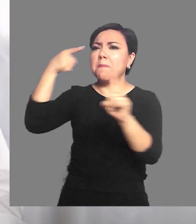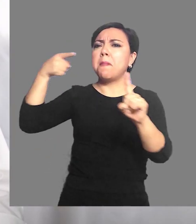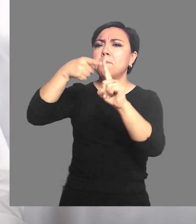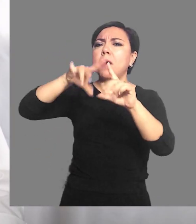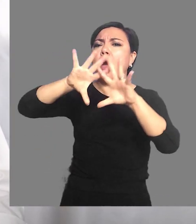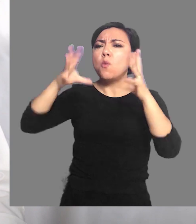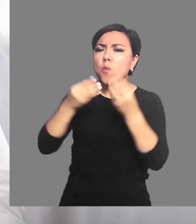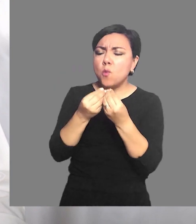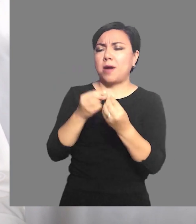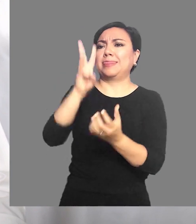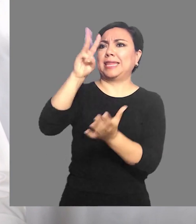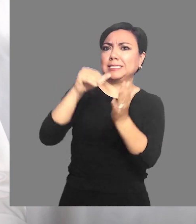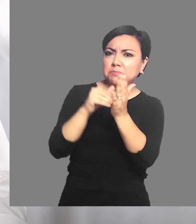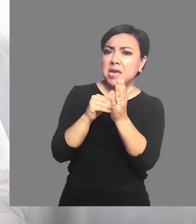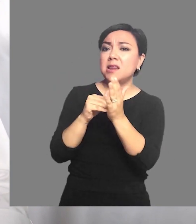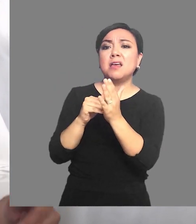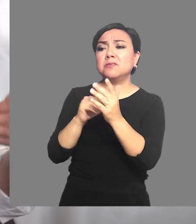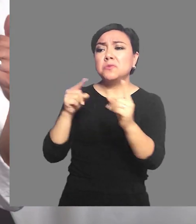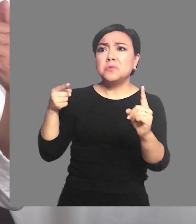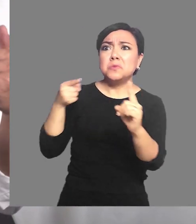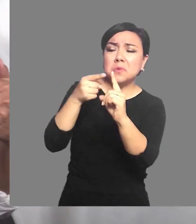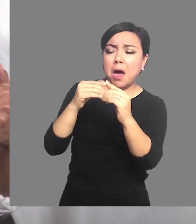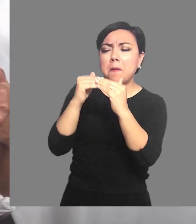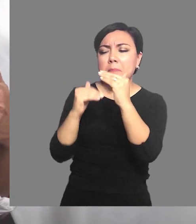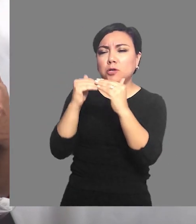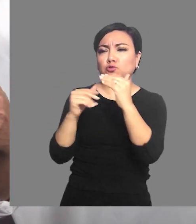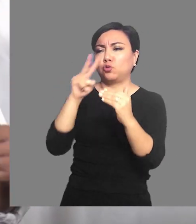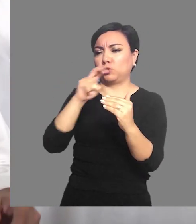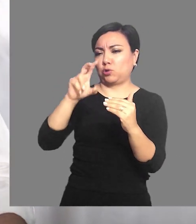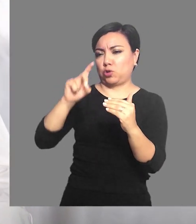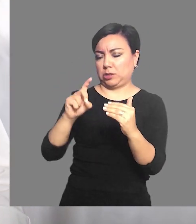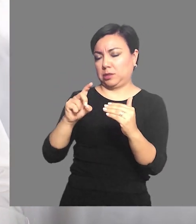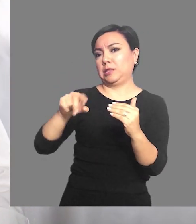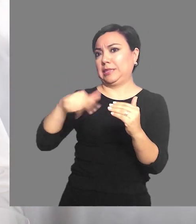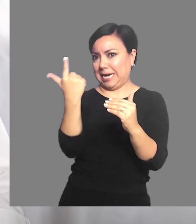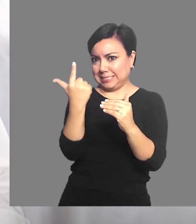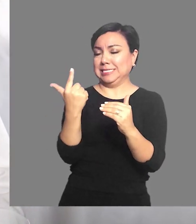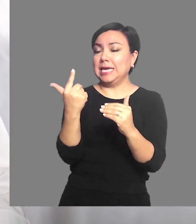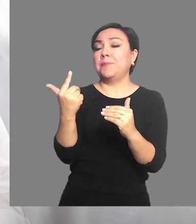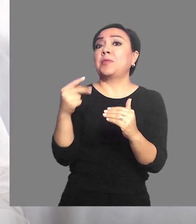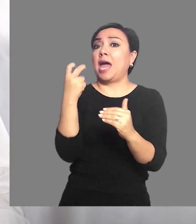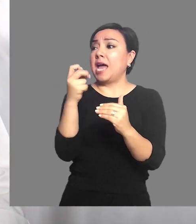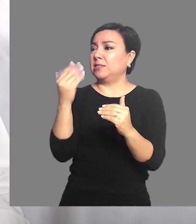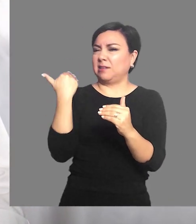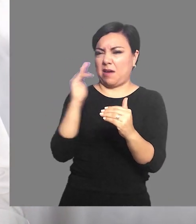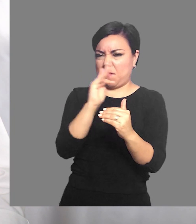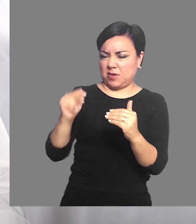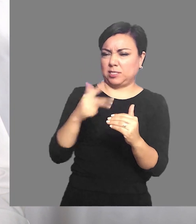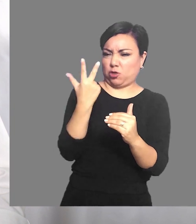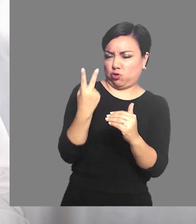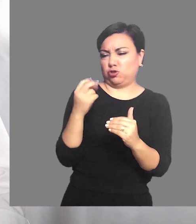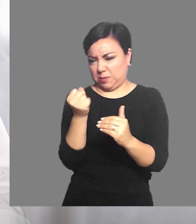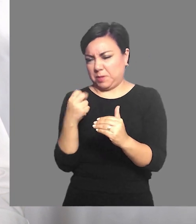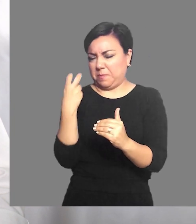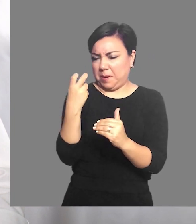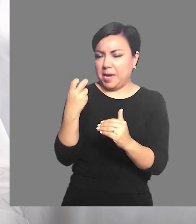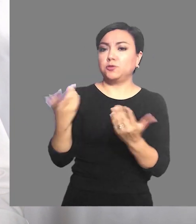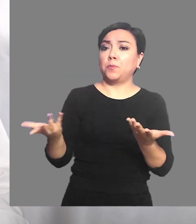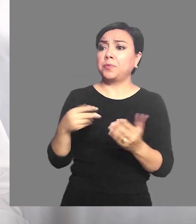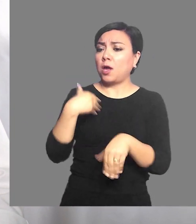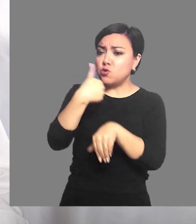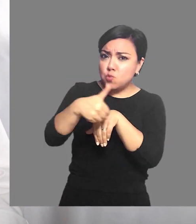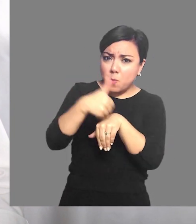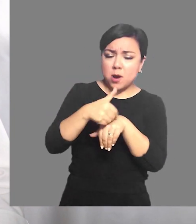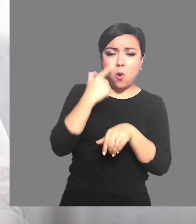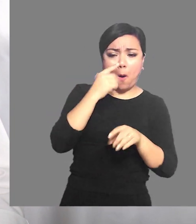213 casos debajo de los 3,000 casos que había proyectado esta vocería a principios del mes, cifra que alcanzamos el pasado 2 de septiembre.